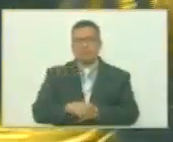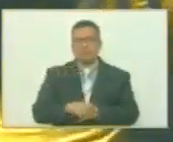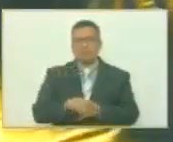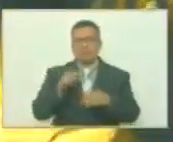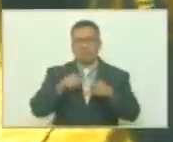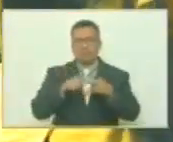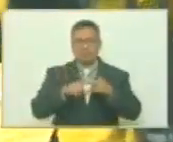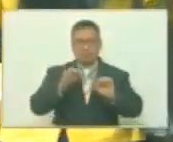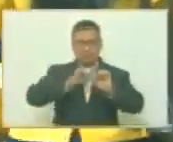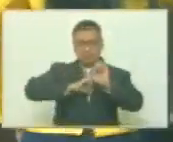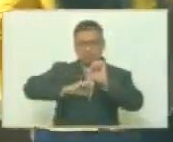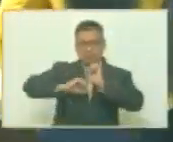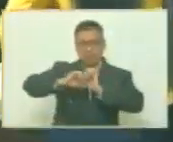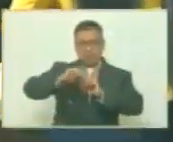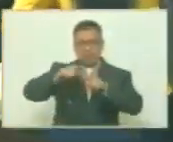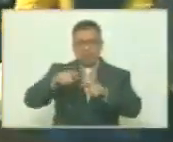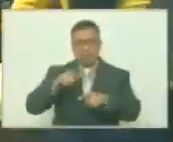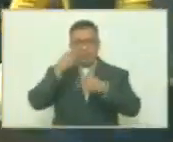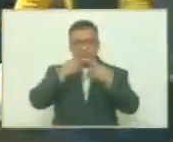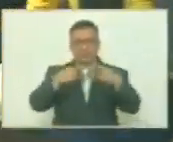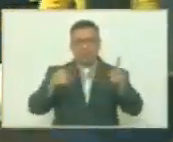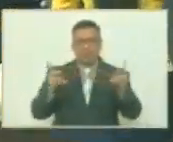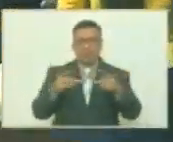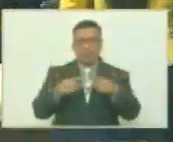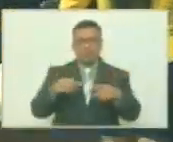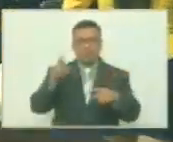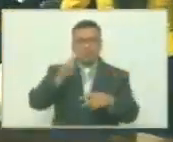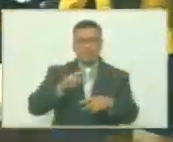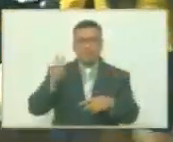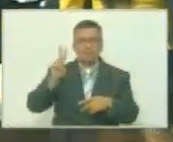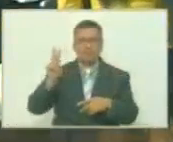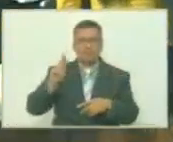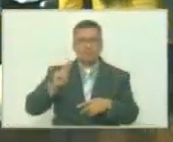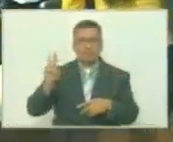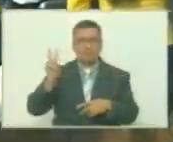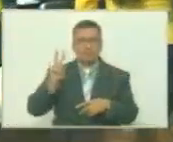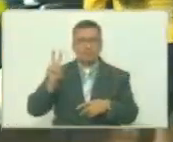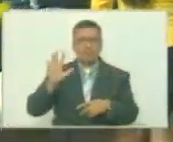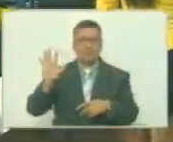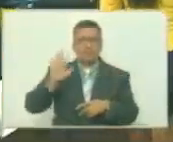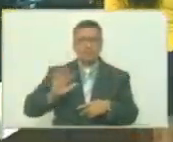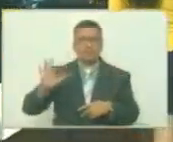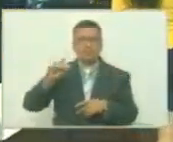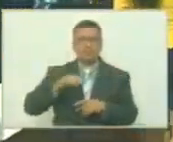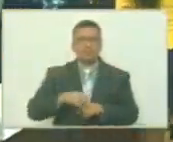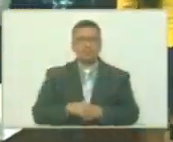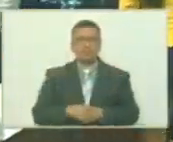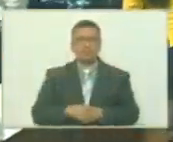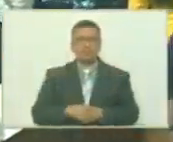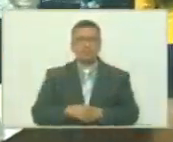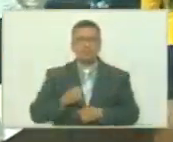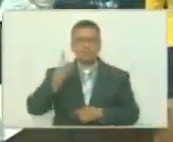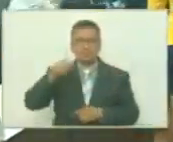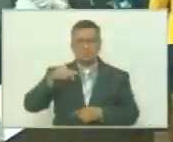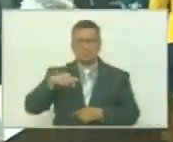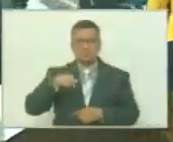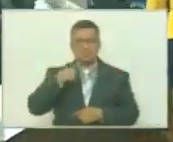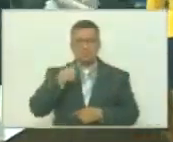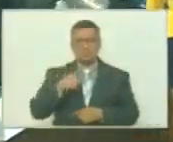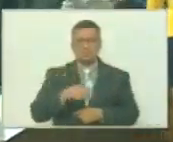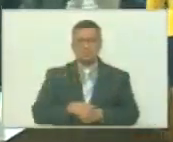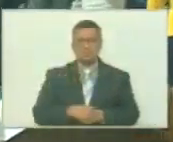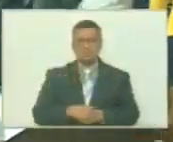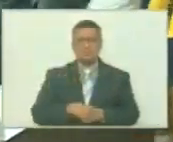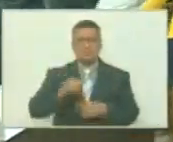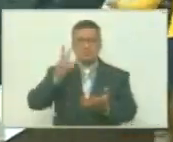defensor público de la República Bolivariana de Venezuela asimismo se